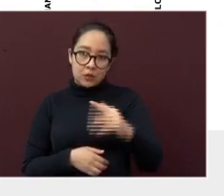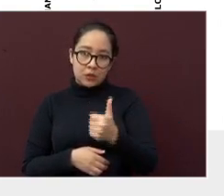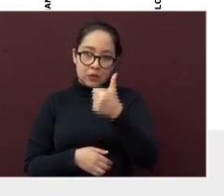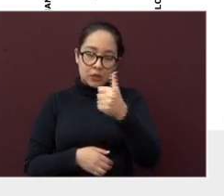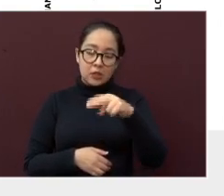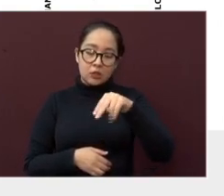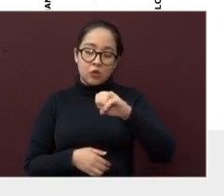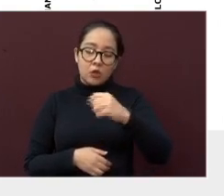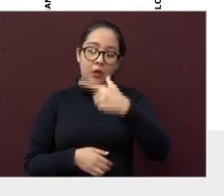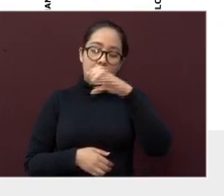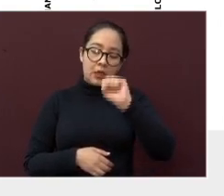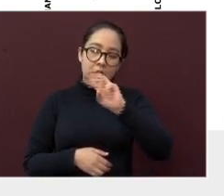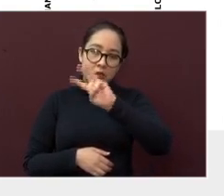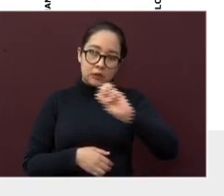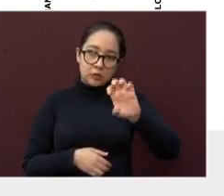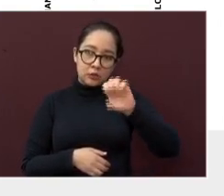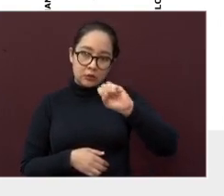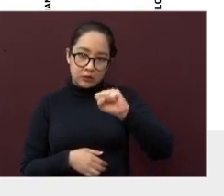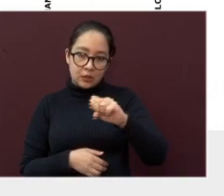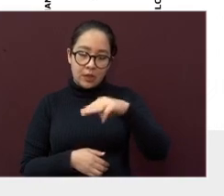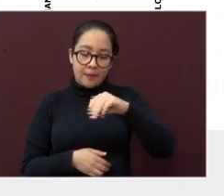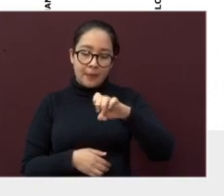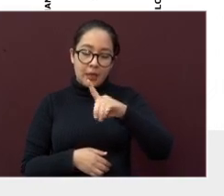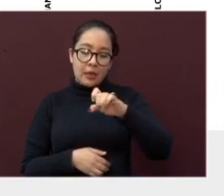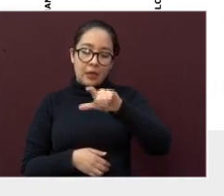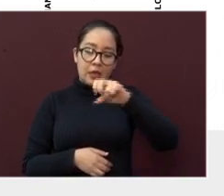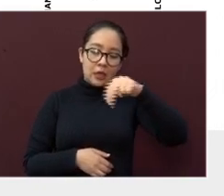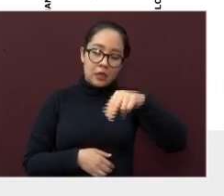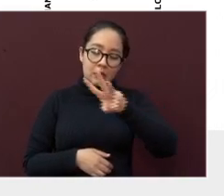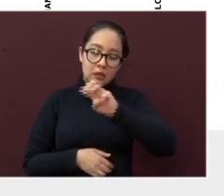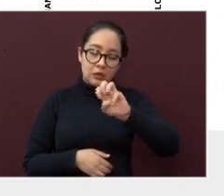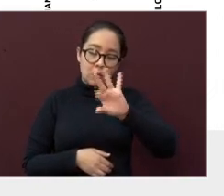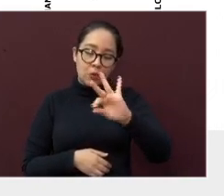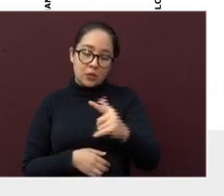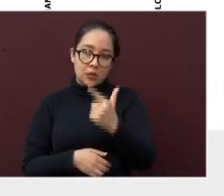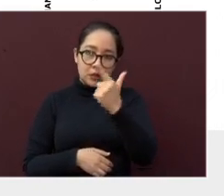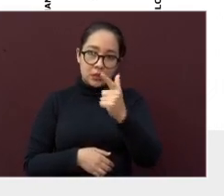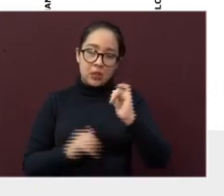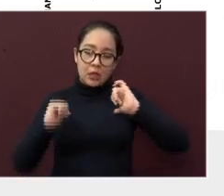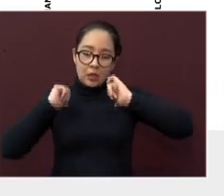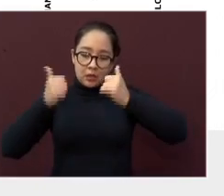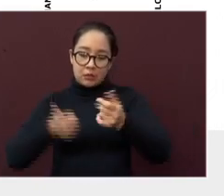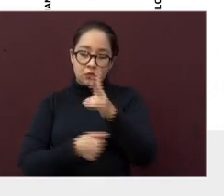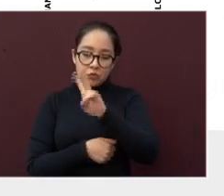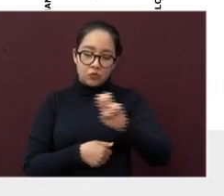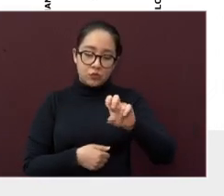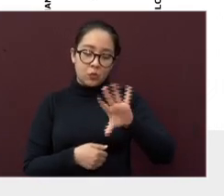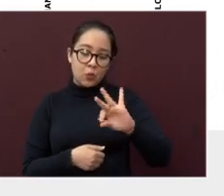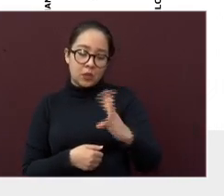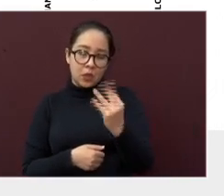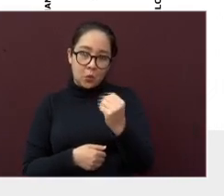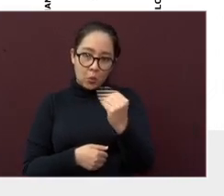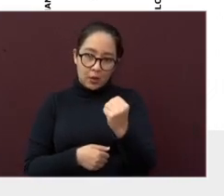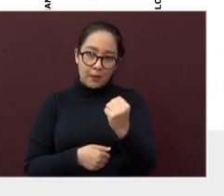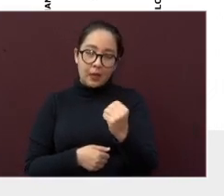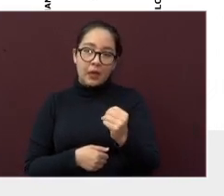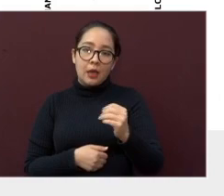360. Y Medellín, 347. Alvarado, 249.